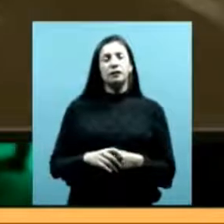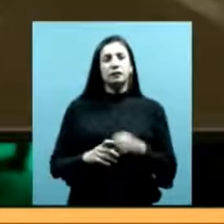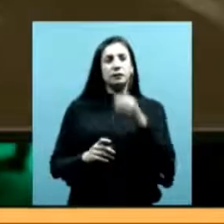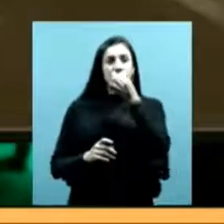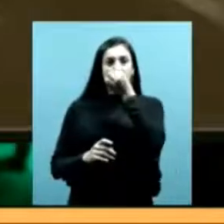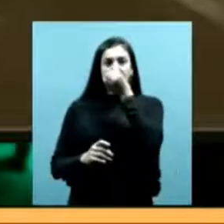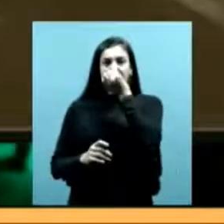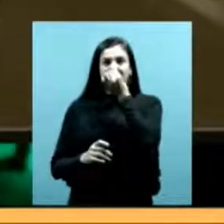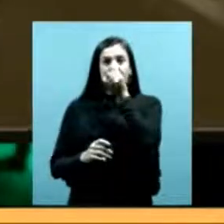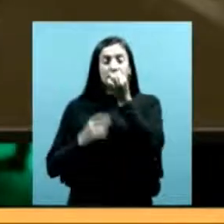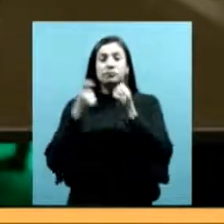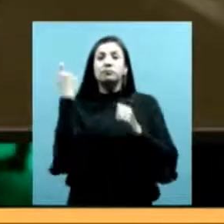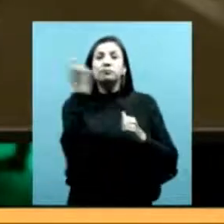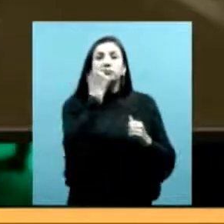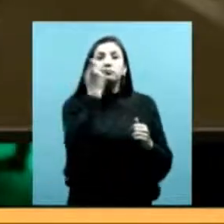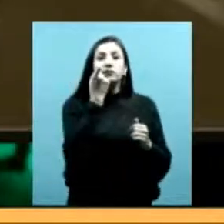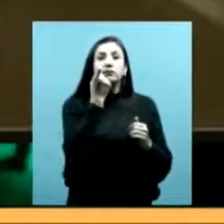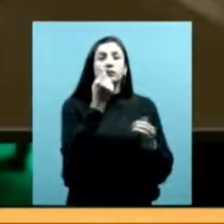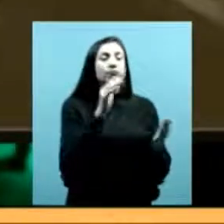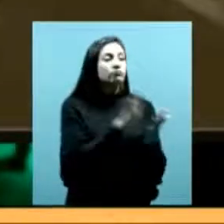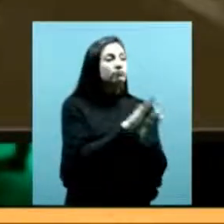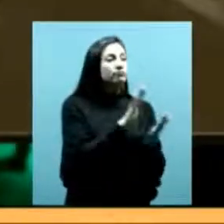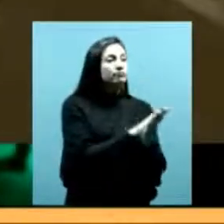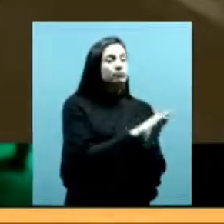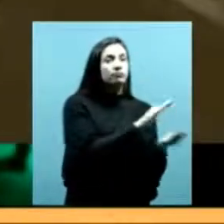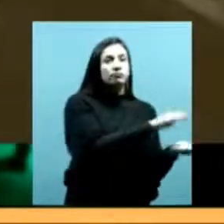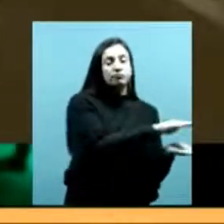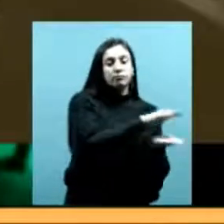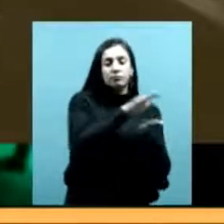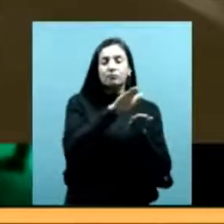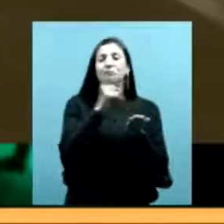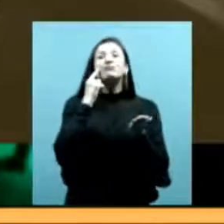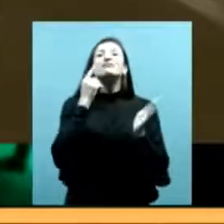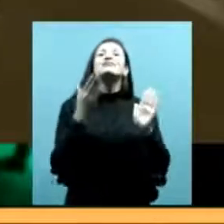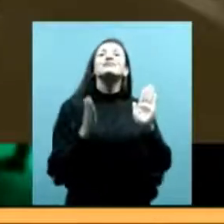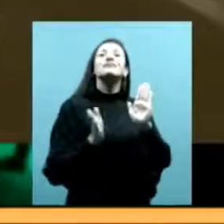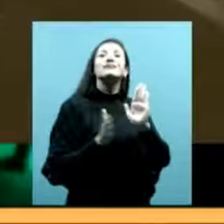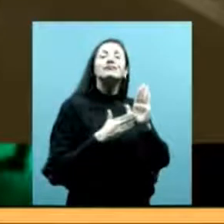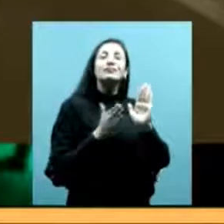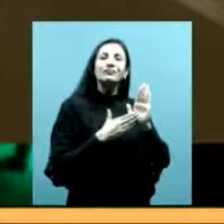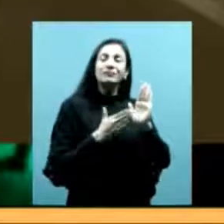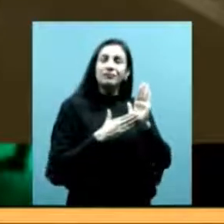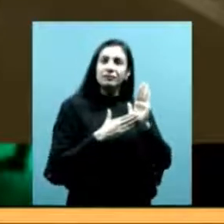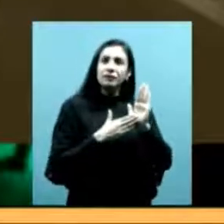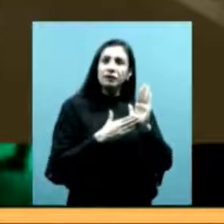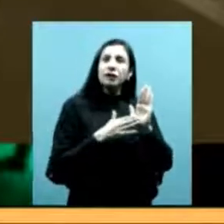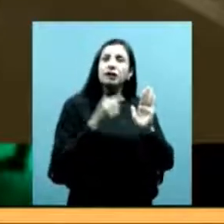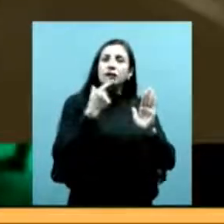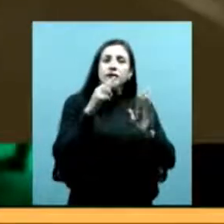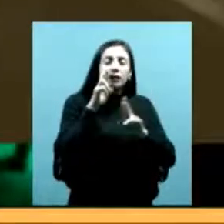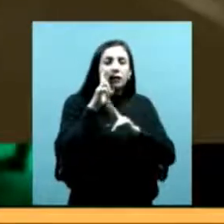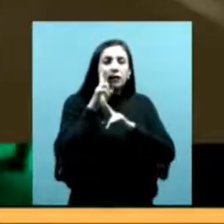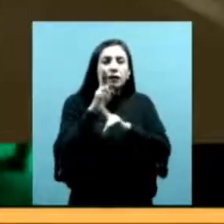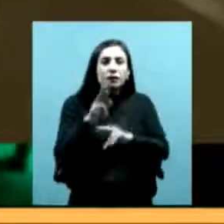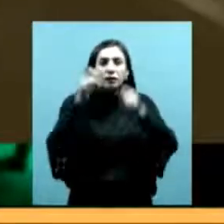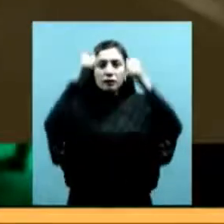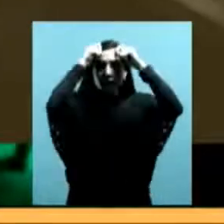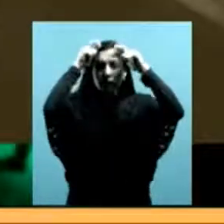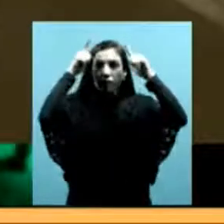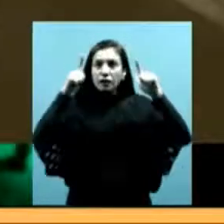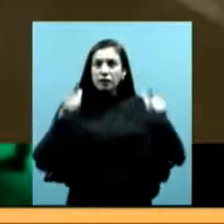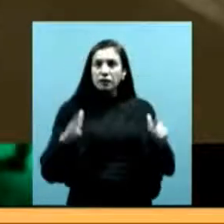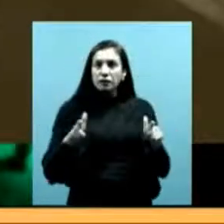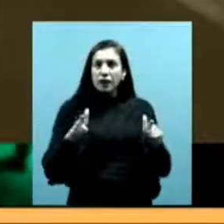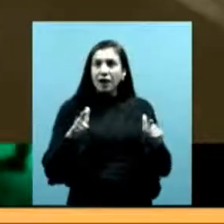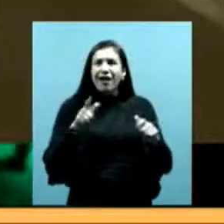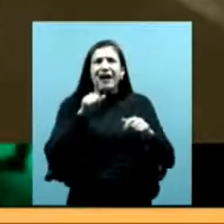papeles en el archivo que prueben, que evidencien, que den cuenta del reconocimiento estatal en algún momento de